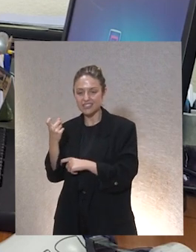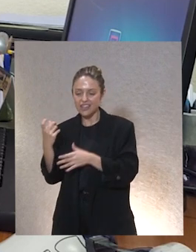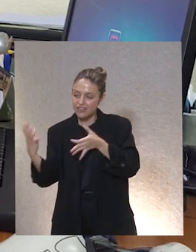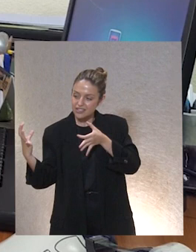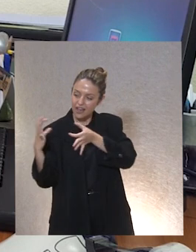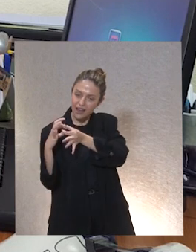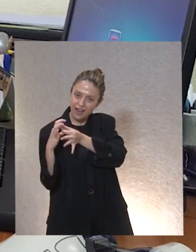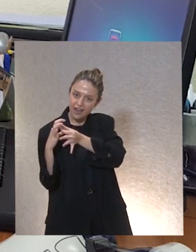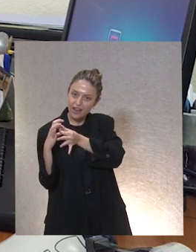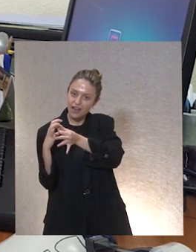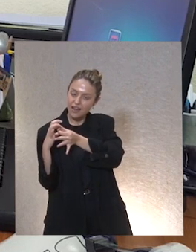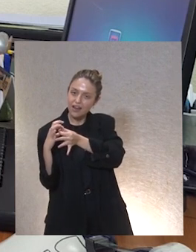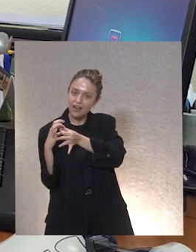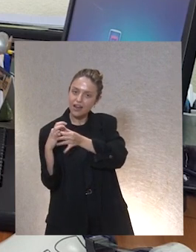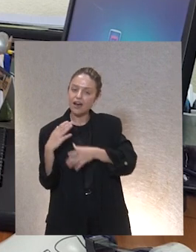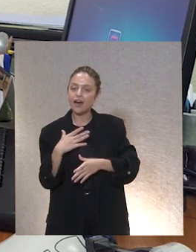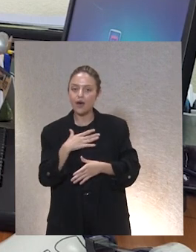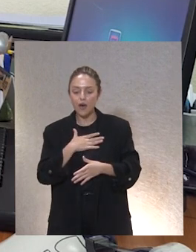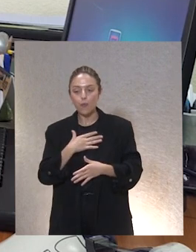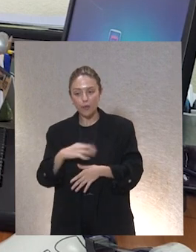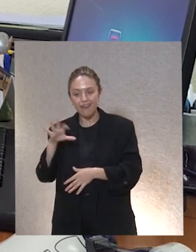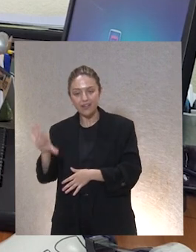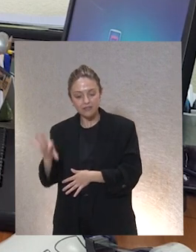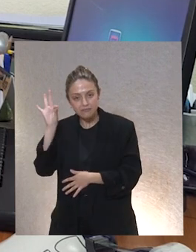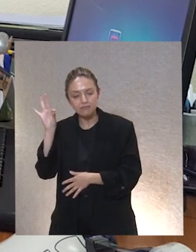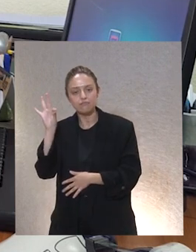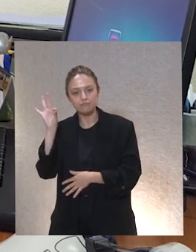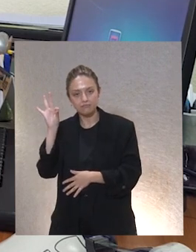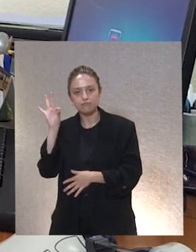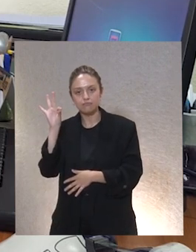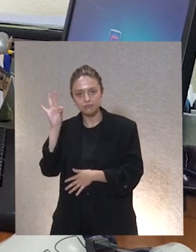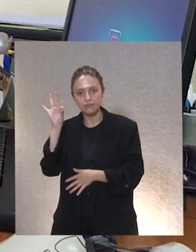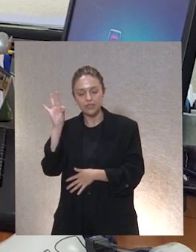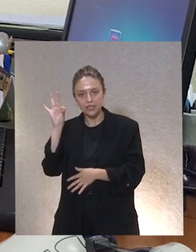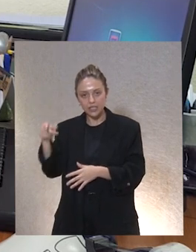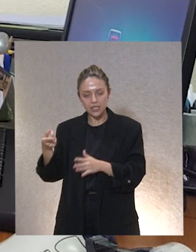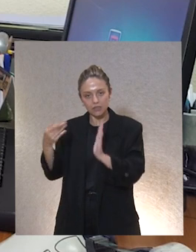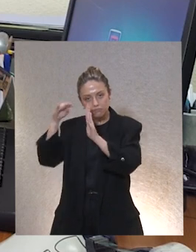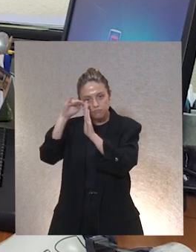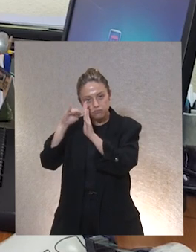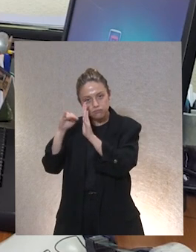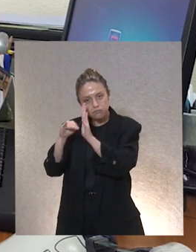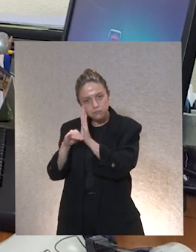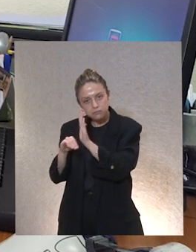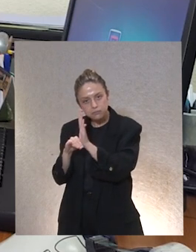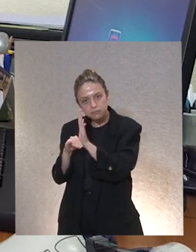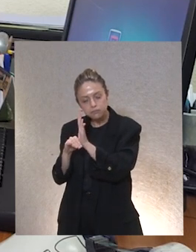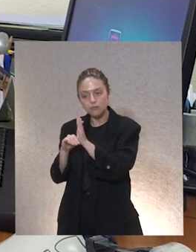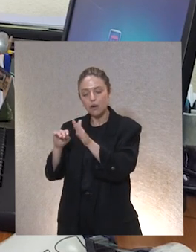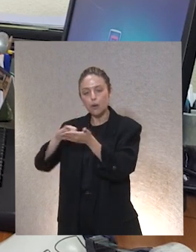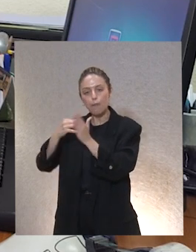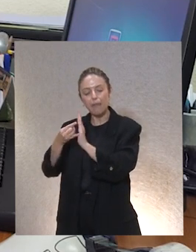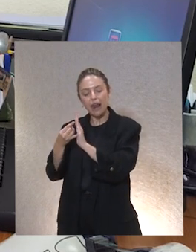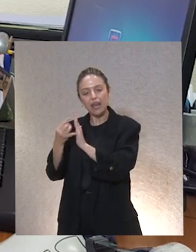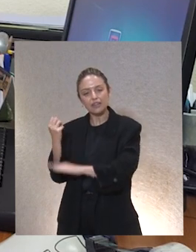capacidades que tiene Umbelina pues pueda dirigir y pueda establecer cualquiera que sea su plan de apoyo